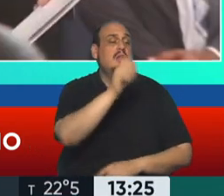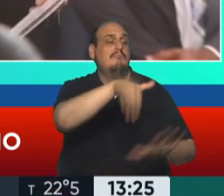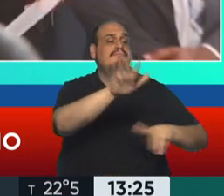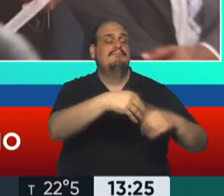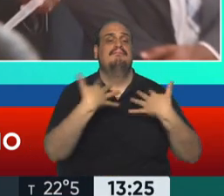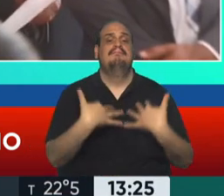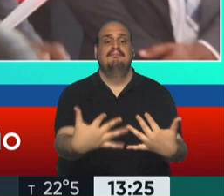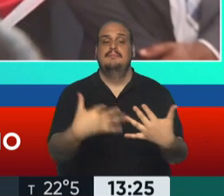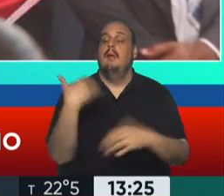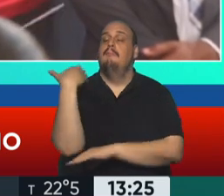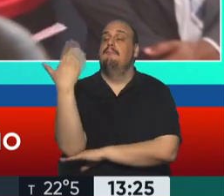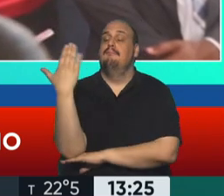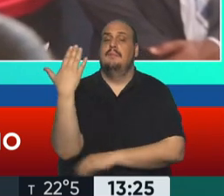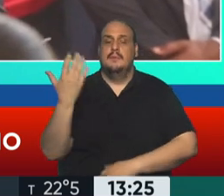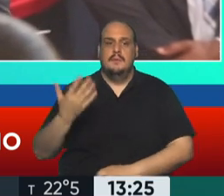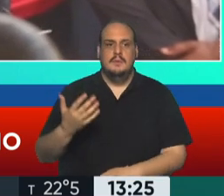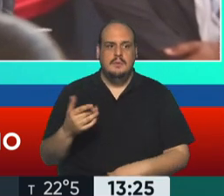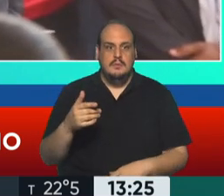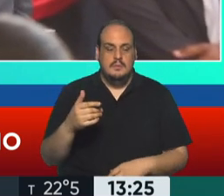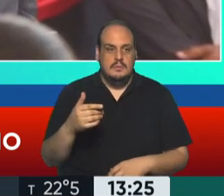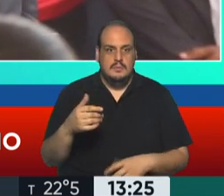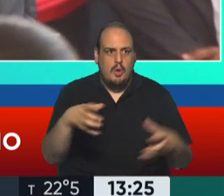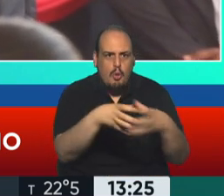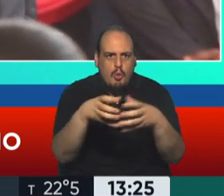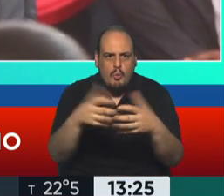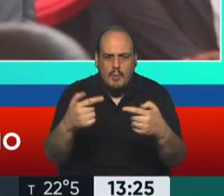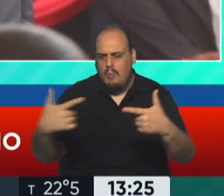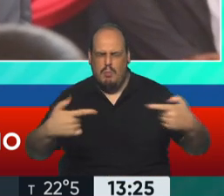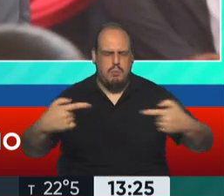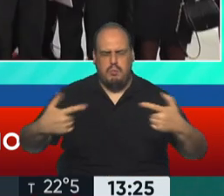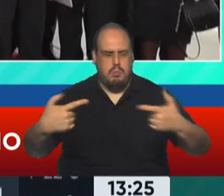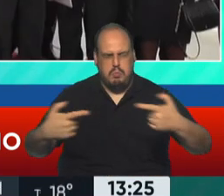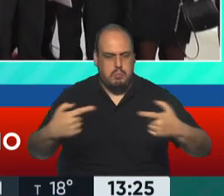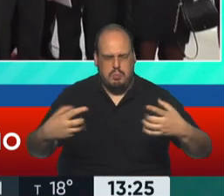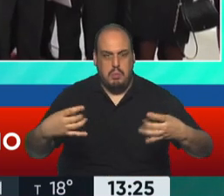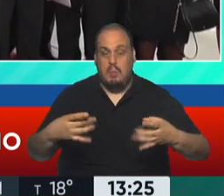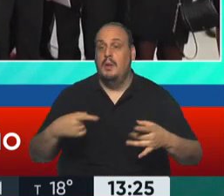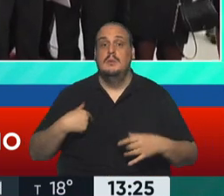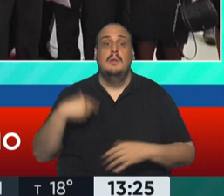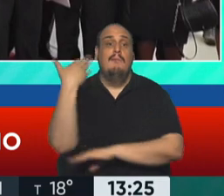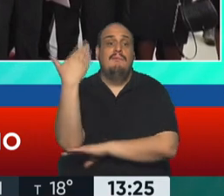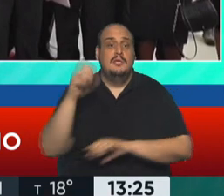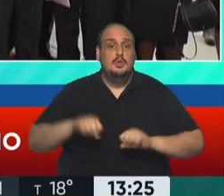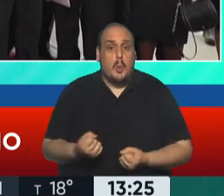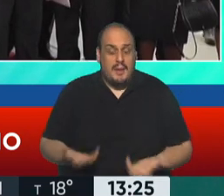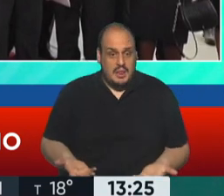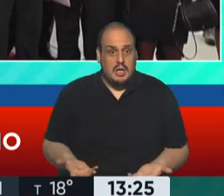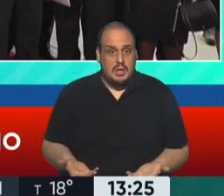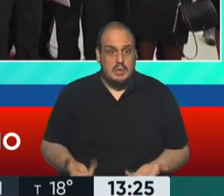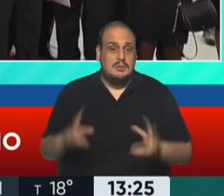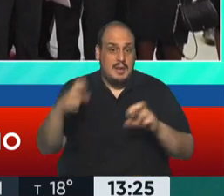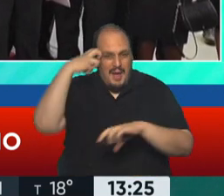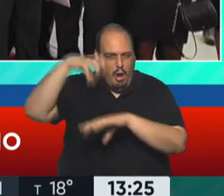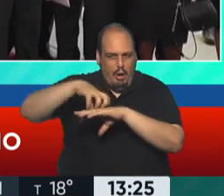pero fue tal el tiroteo que hubo de bandas armadas que se estuvo que sostener el acto por lo que había, estaba sucediendo frente al